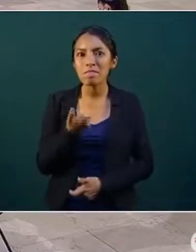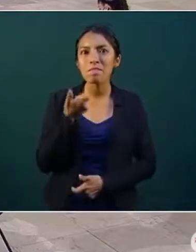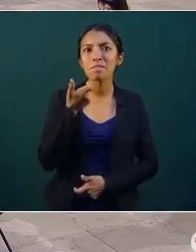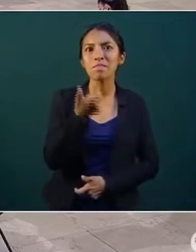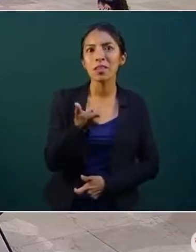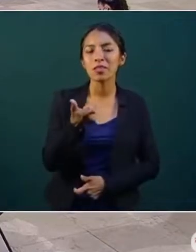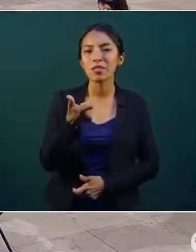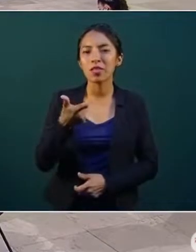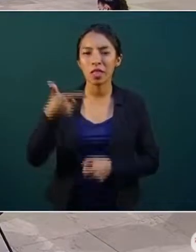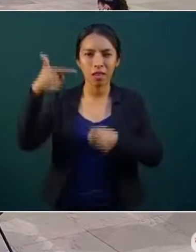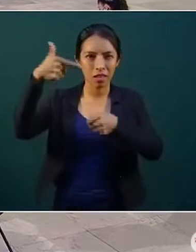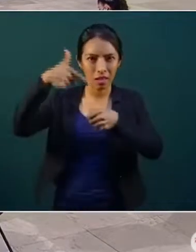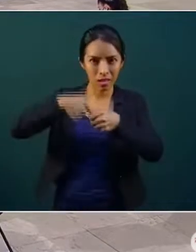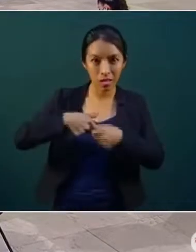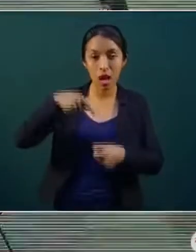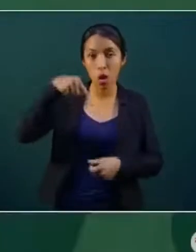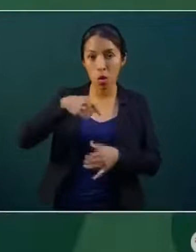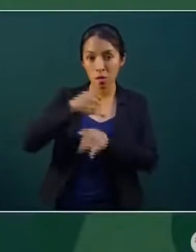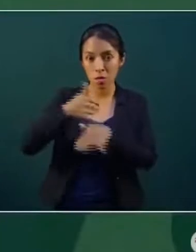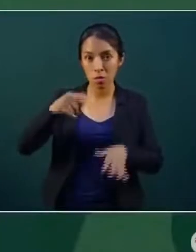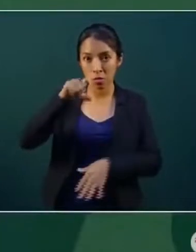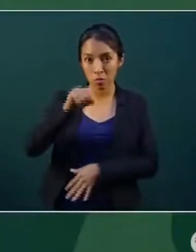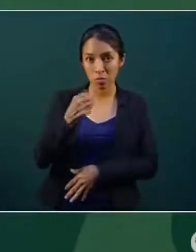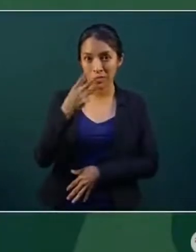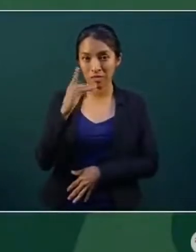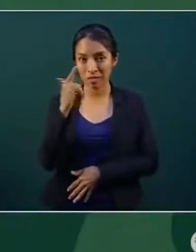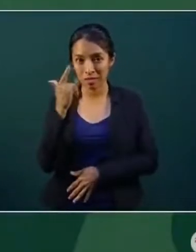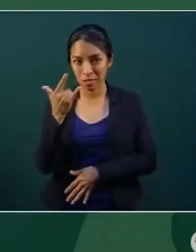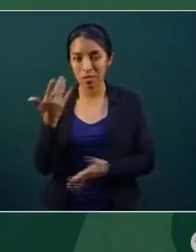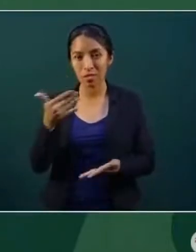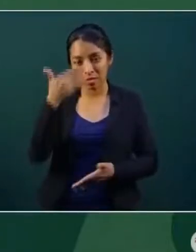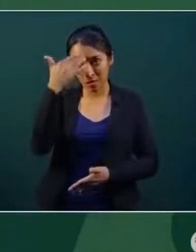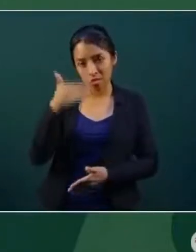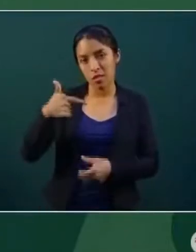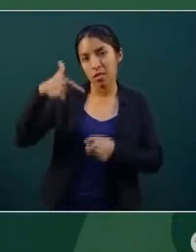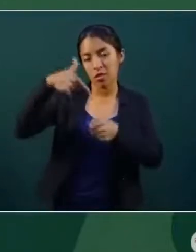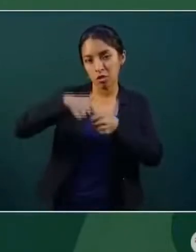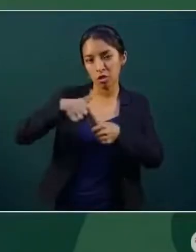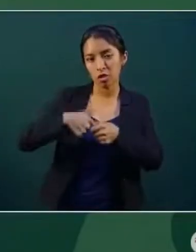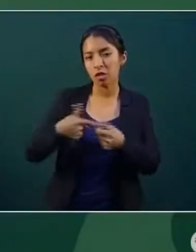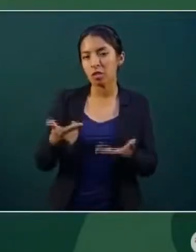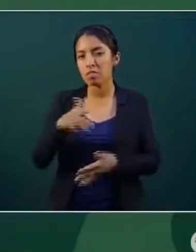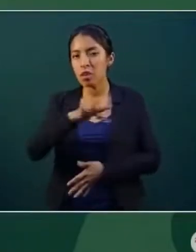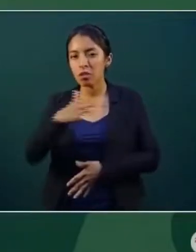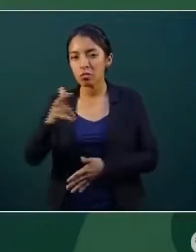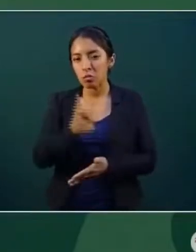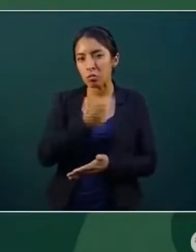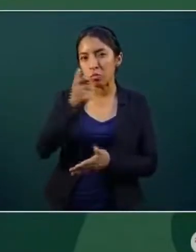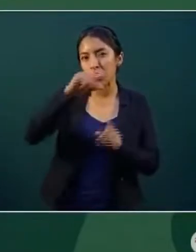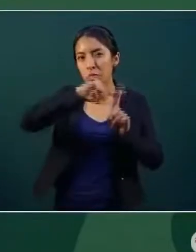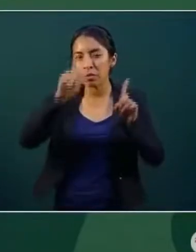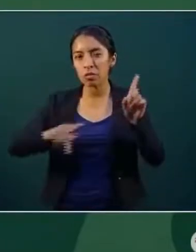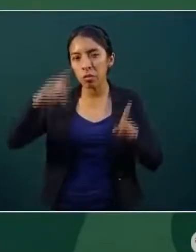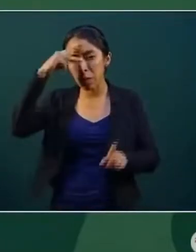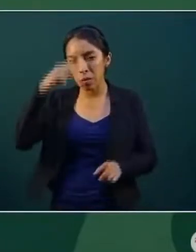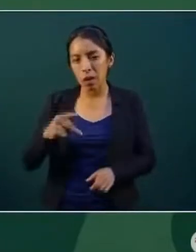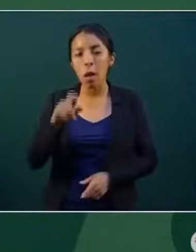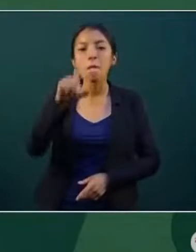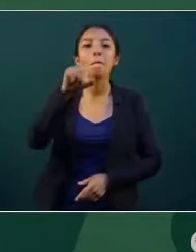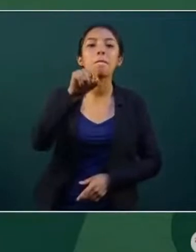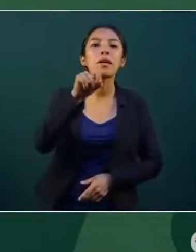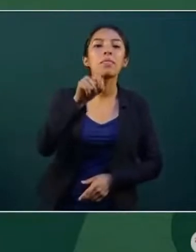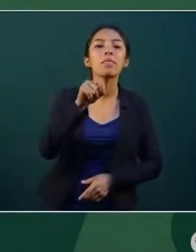con información al 23 de julio, tenemos que la gasolina regular registró un precio promedio nacional de 20 pesos con